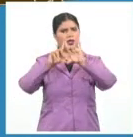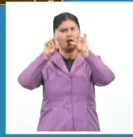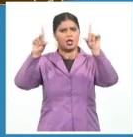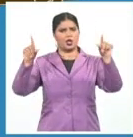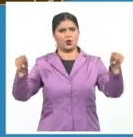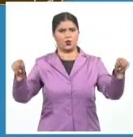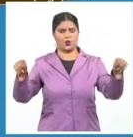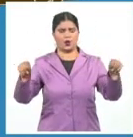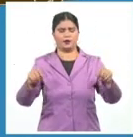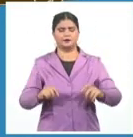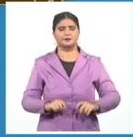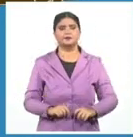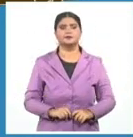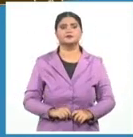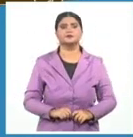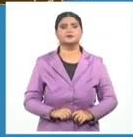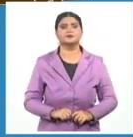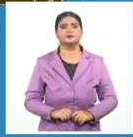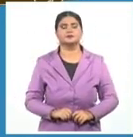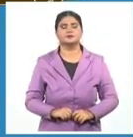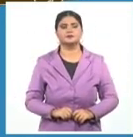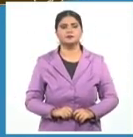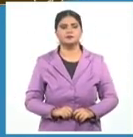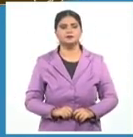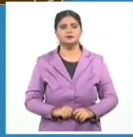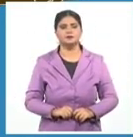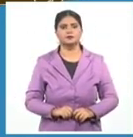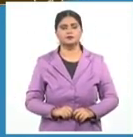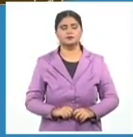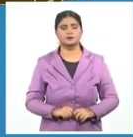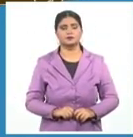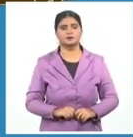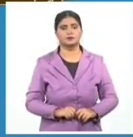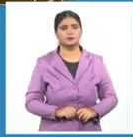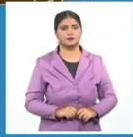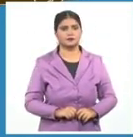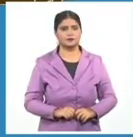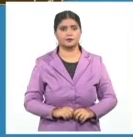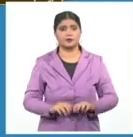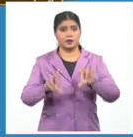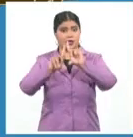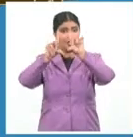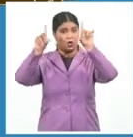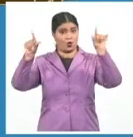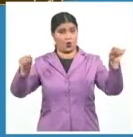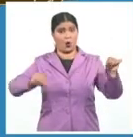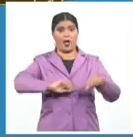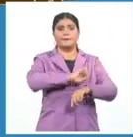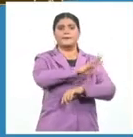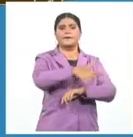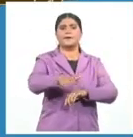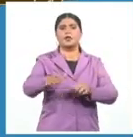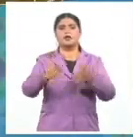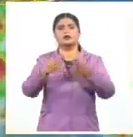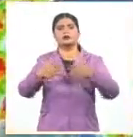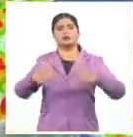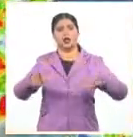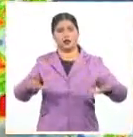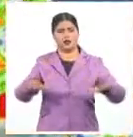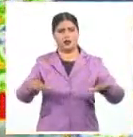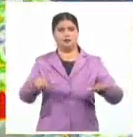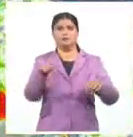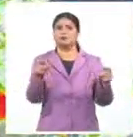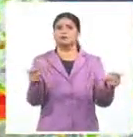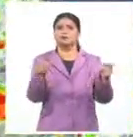costa norte oriental donde vamos a tener poco liaje, en el resto de los litorales habrá mar tranquila hasta la nochecer, a resumen mis